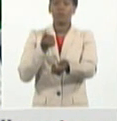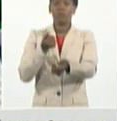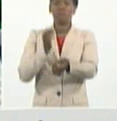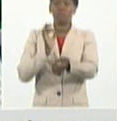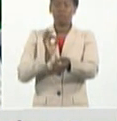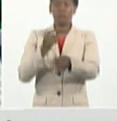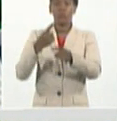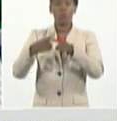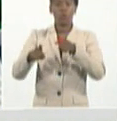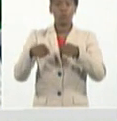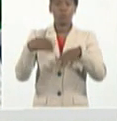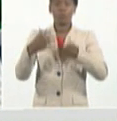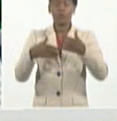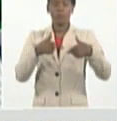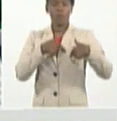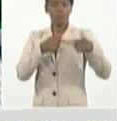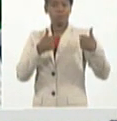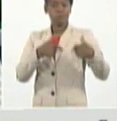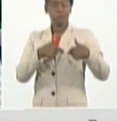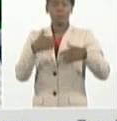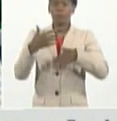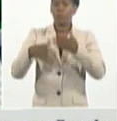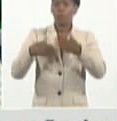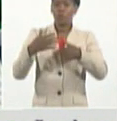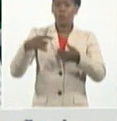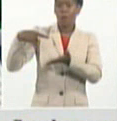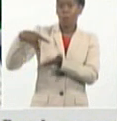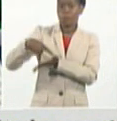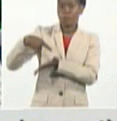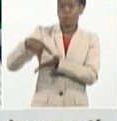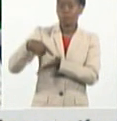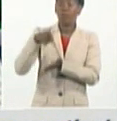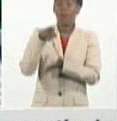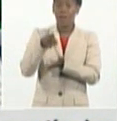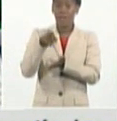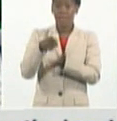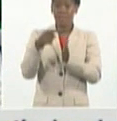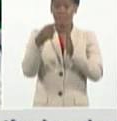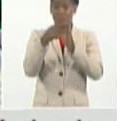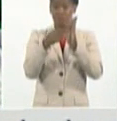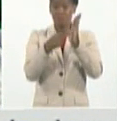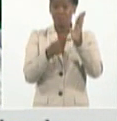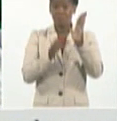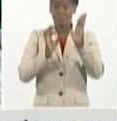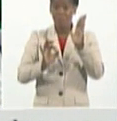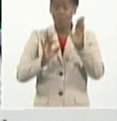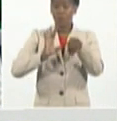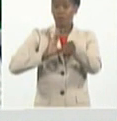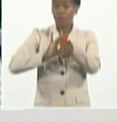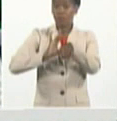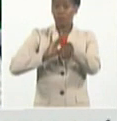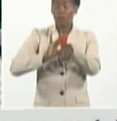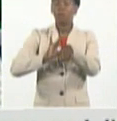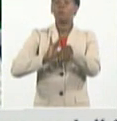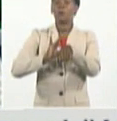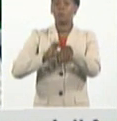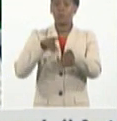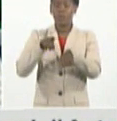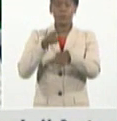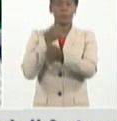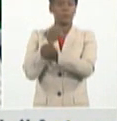padecen de ellas, previo al diagnóstico de la COVID-19, y por lo tanto, hacia esos grupos,